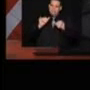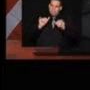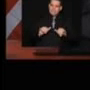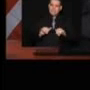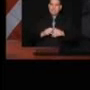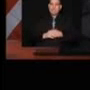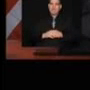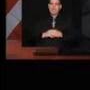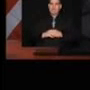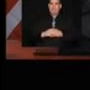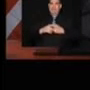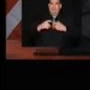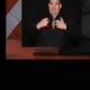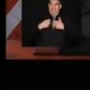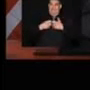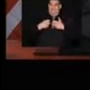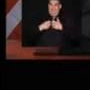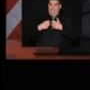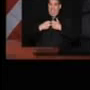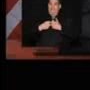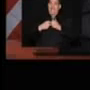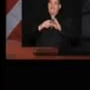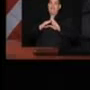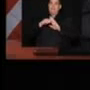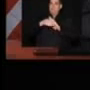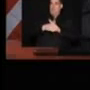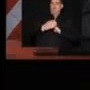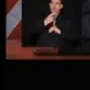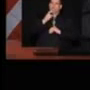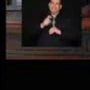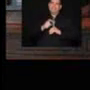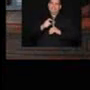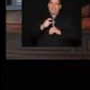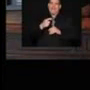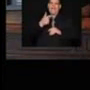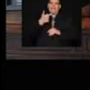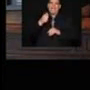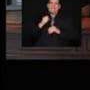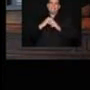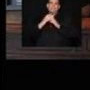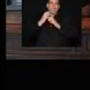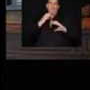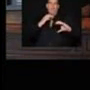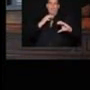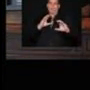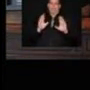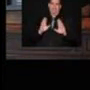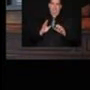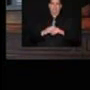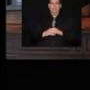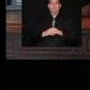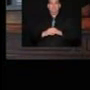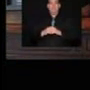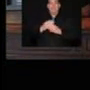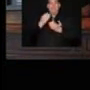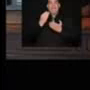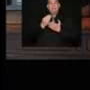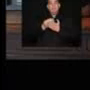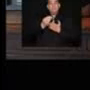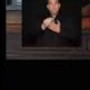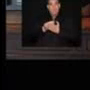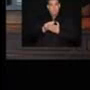La luz está bajando sin gasoductos. El presupuesto es uno fiel a nuestras